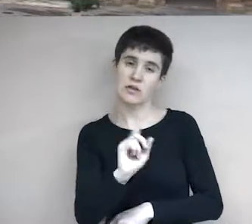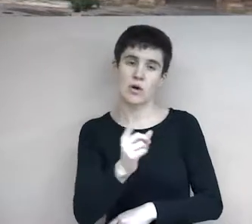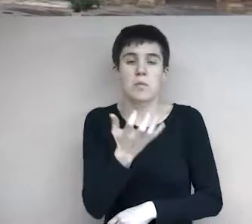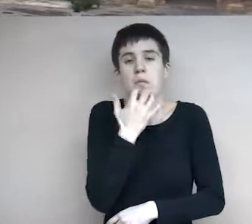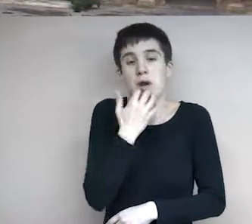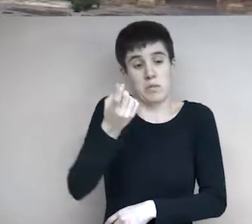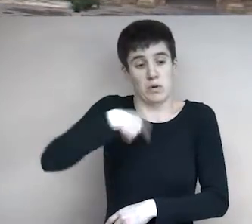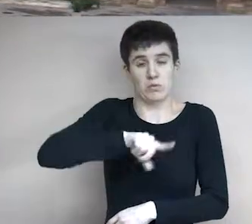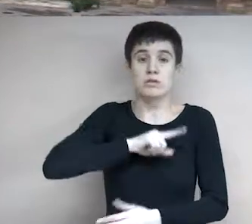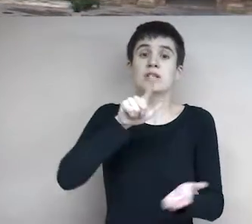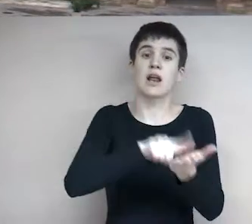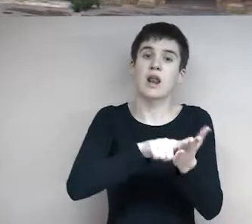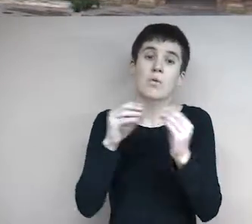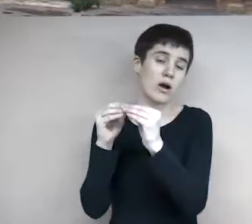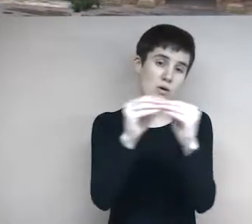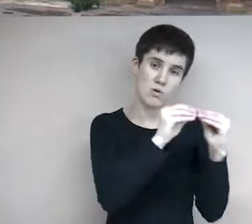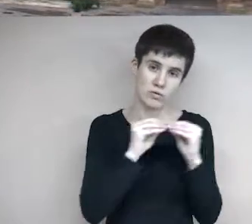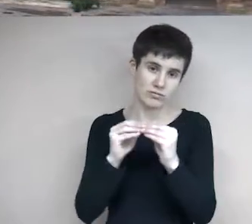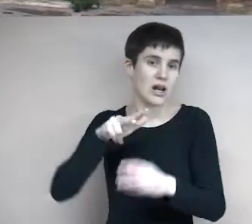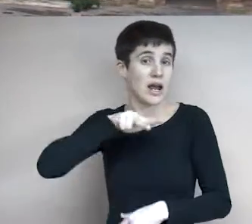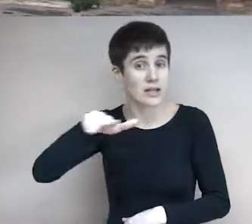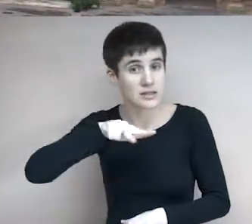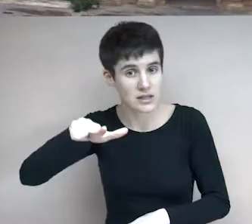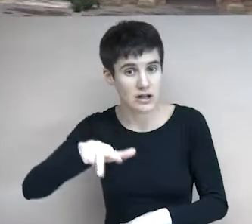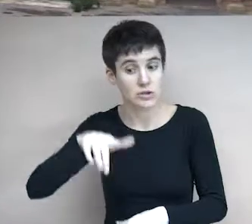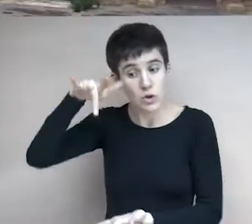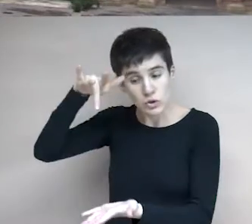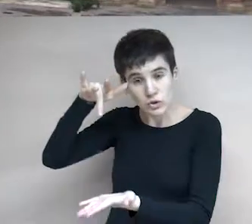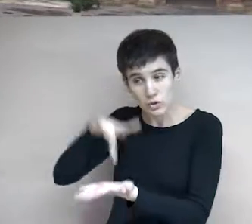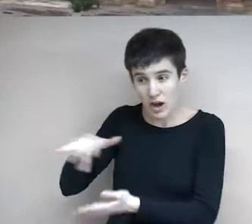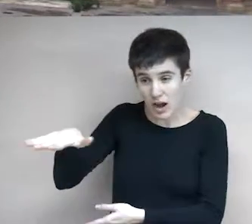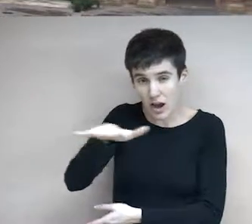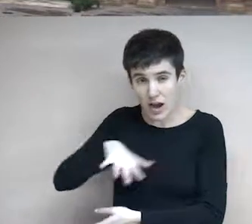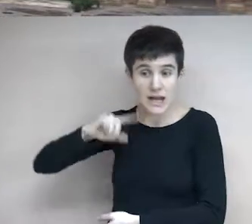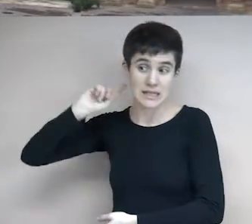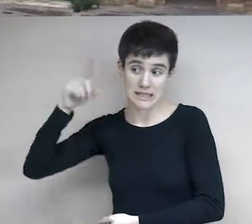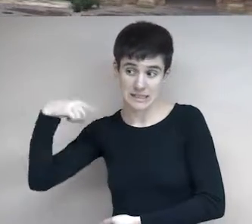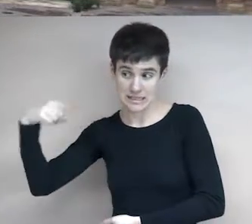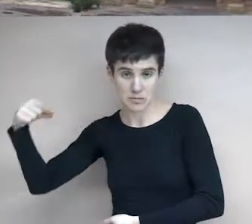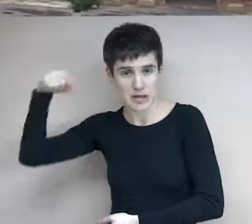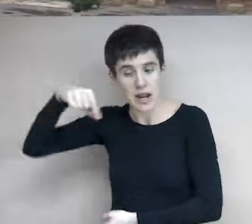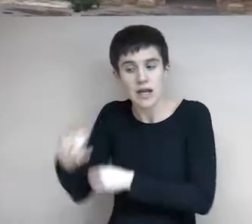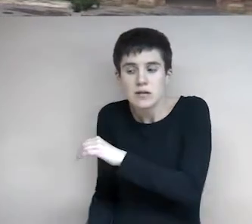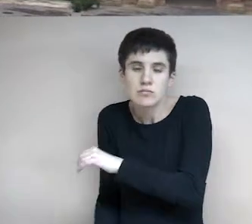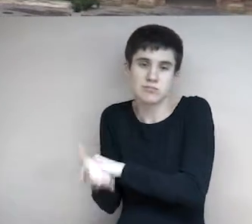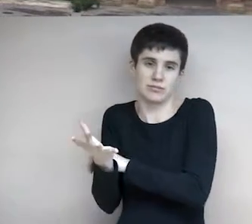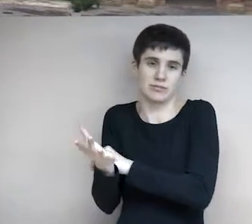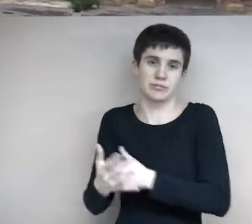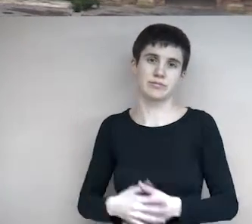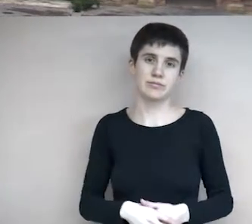se encuentra nuestra lengua común, el español, nacido entre estos muros de los monasterios de San Millán de la Cogolla.